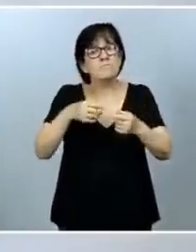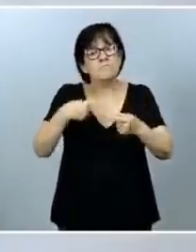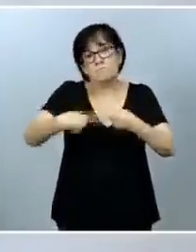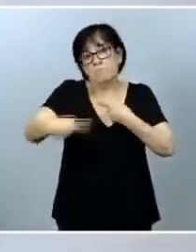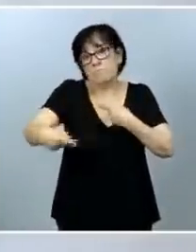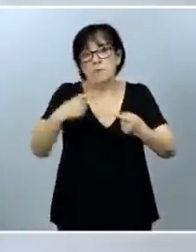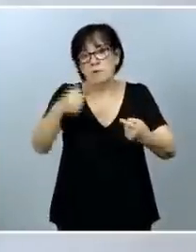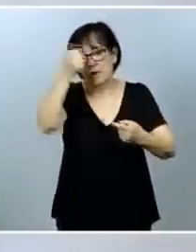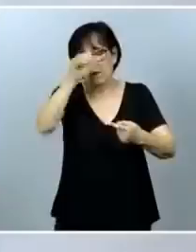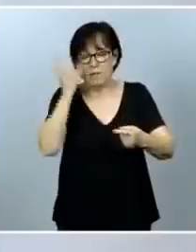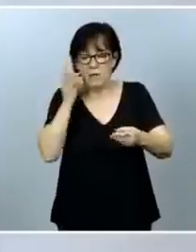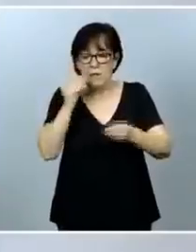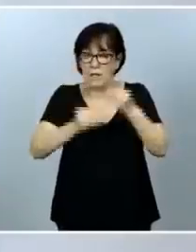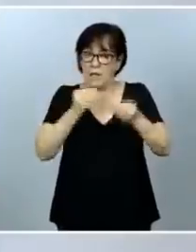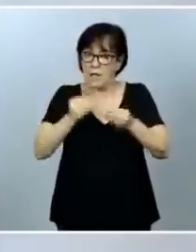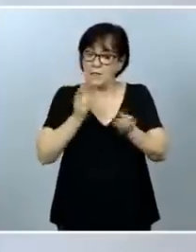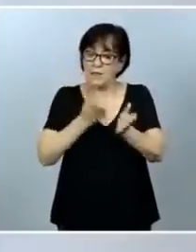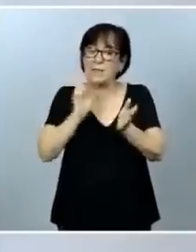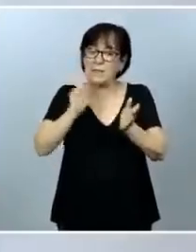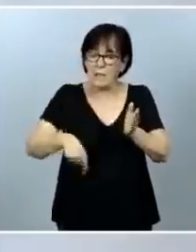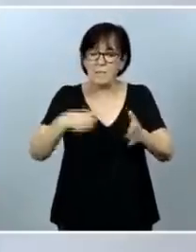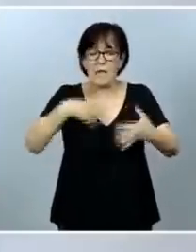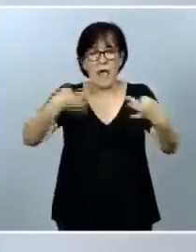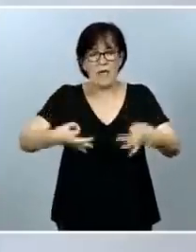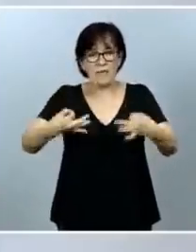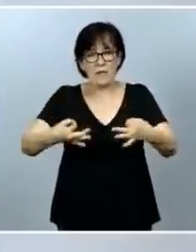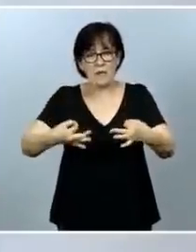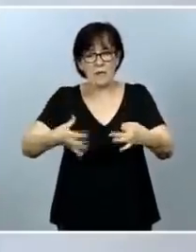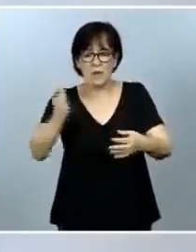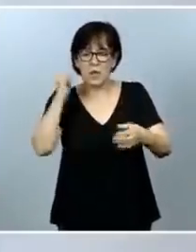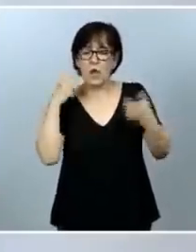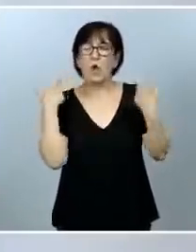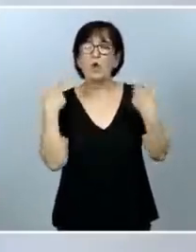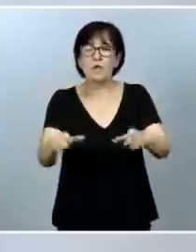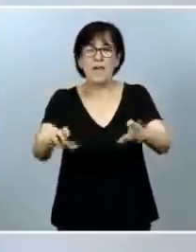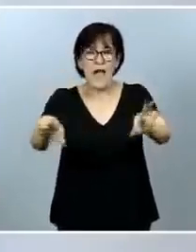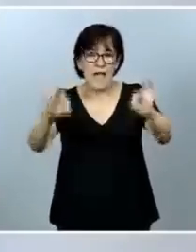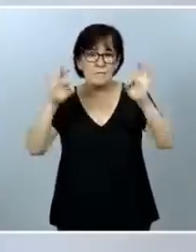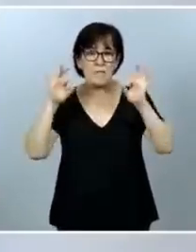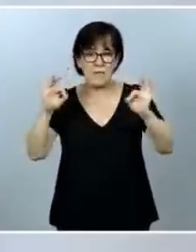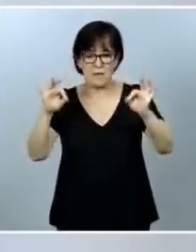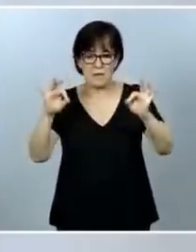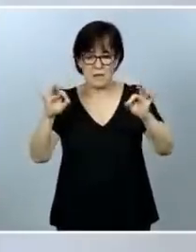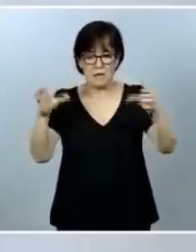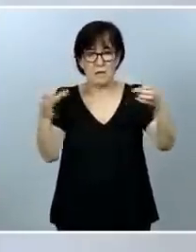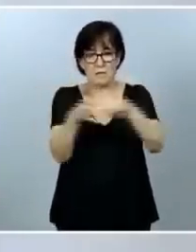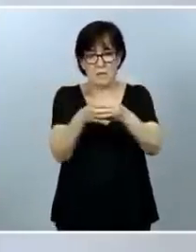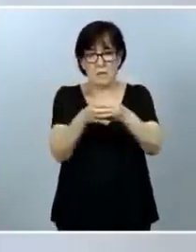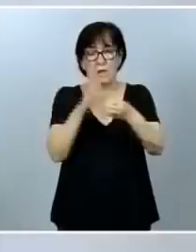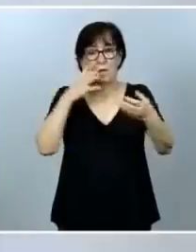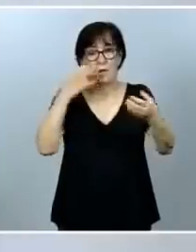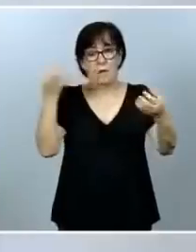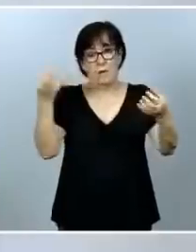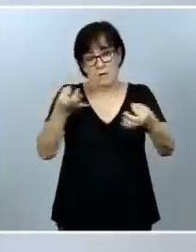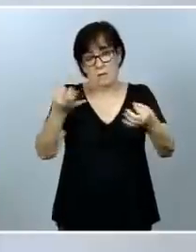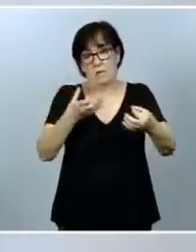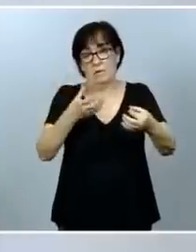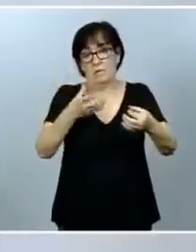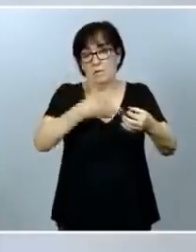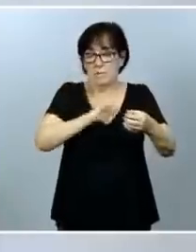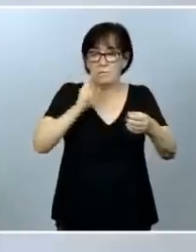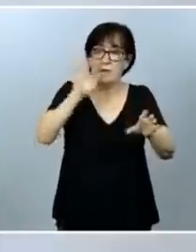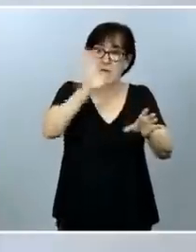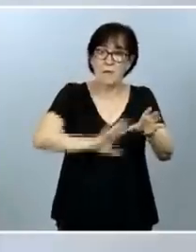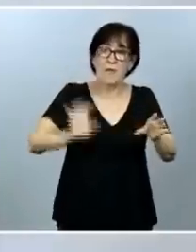mismo tiempo se va a asegurar la existencia de unidades especializadas en las fuerzas y cuerpos de seguridad a nivel estatal, autonómico y